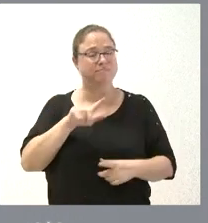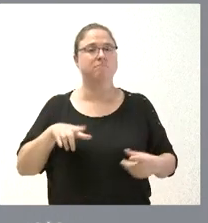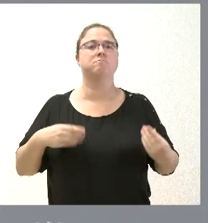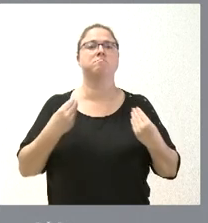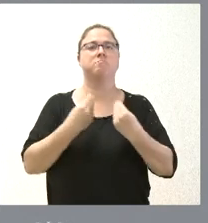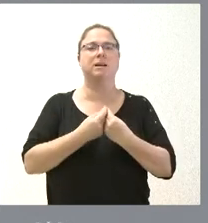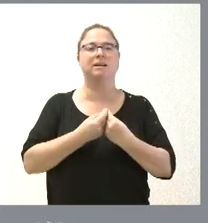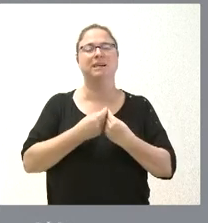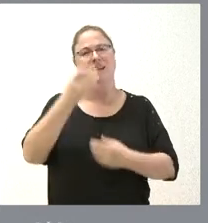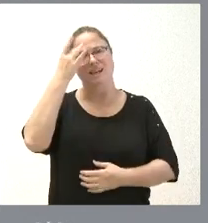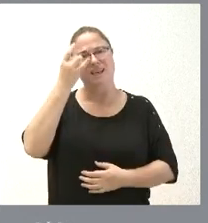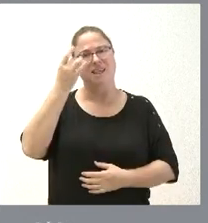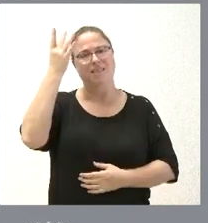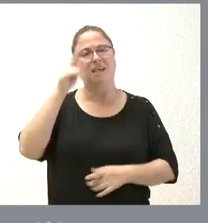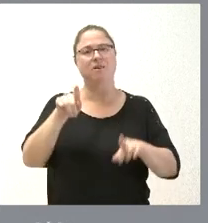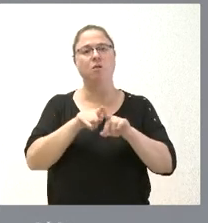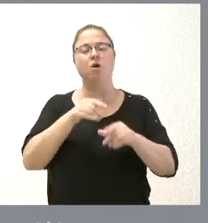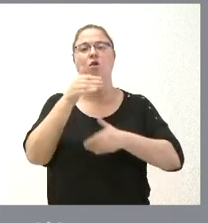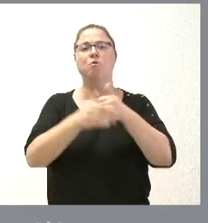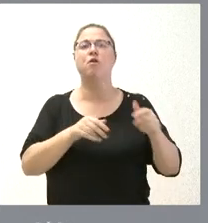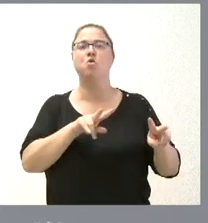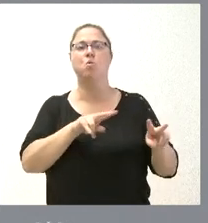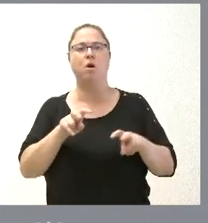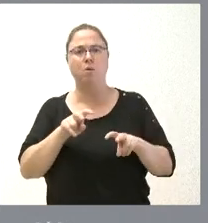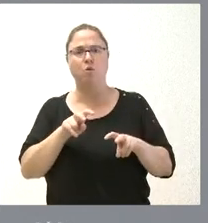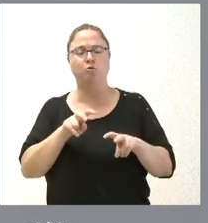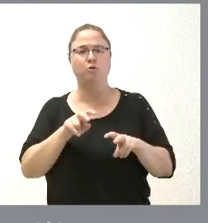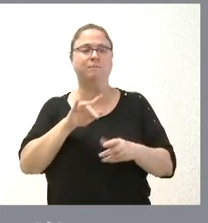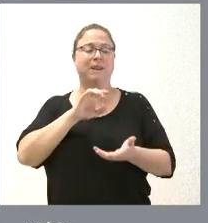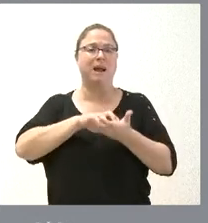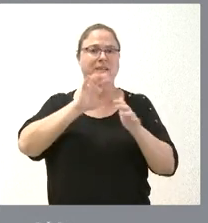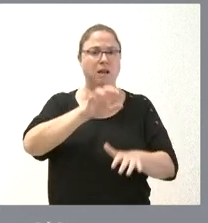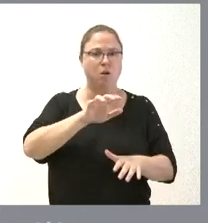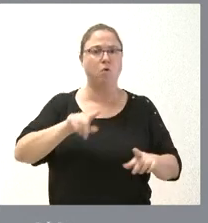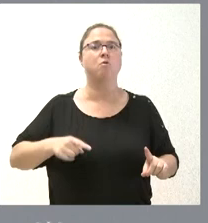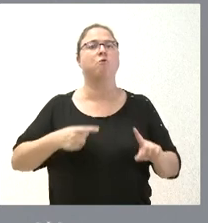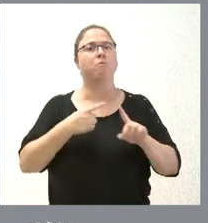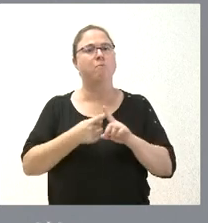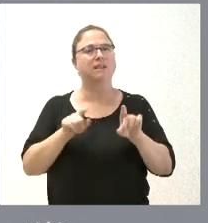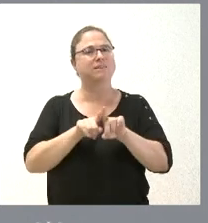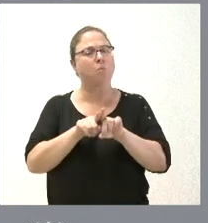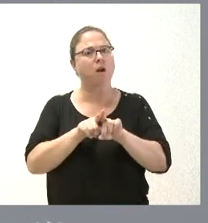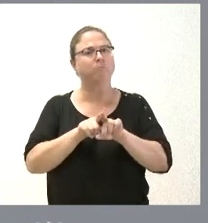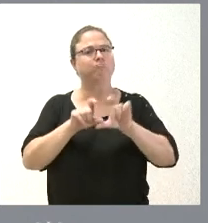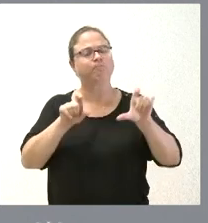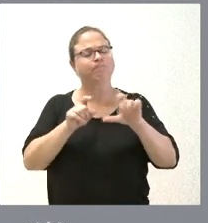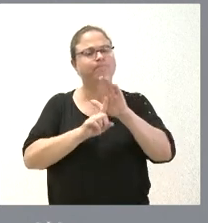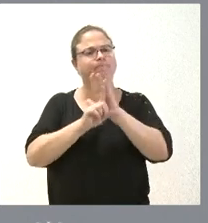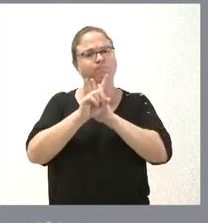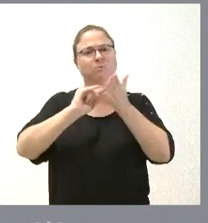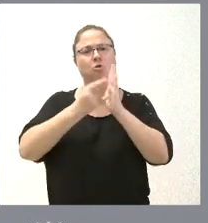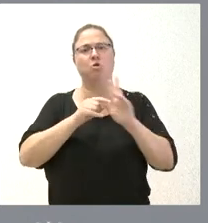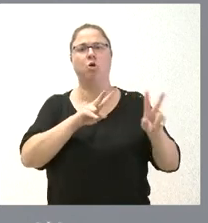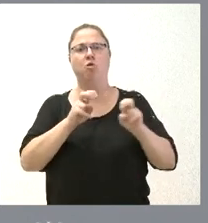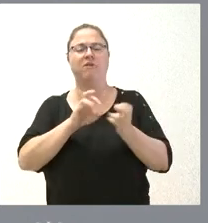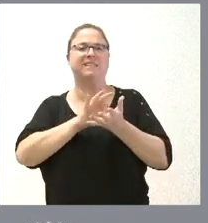la idea de desarrollar procesos de innovación dentro de Castilla y León como la idea de desarrollar nuevas tecnologías